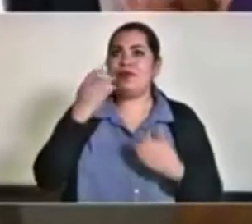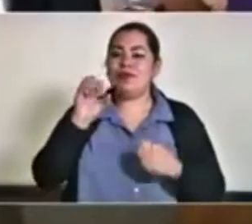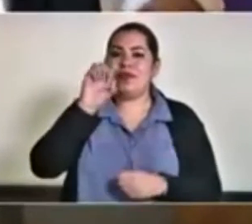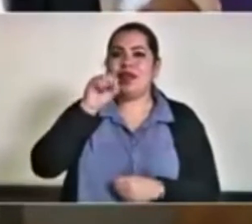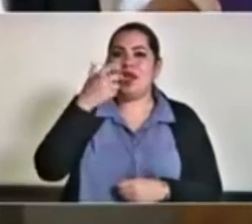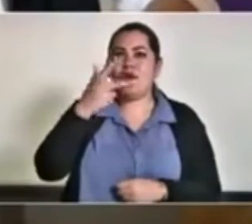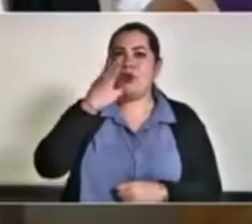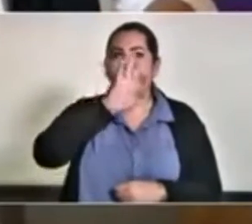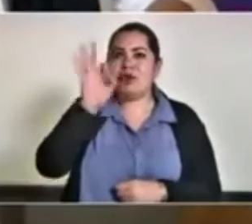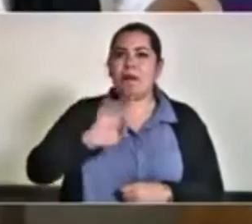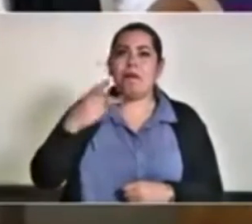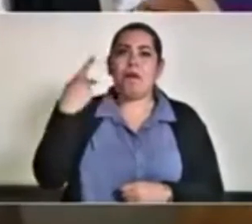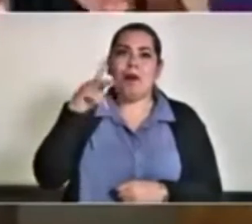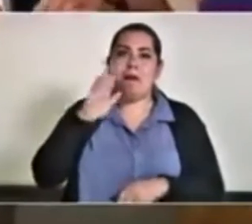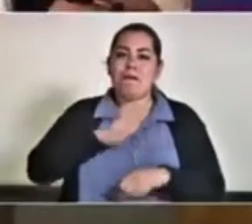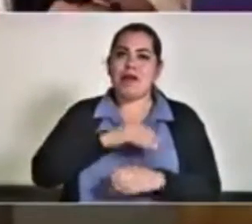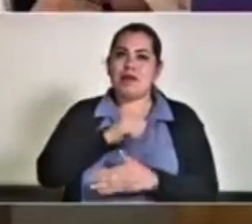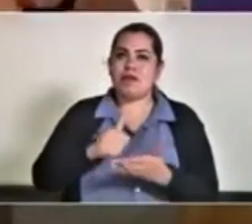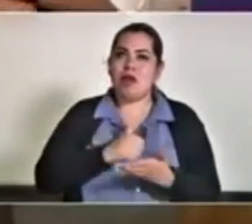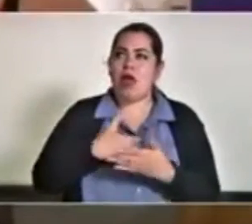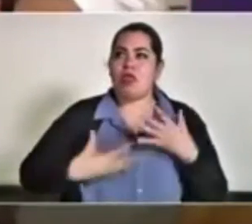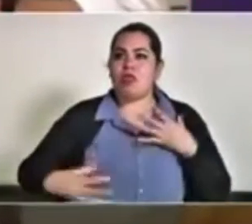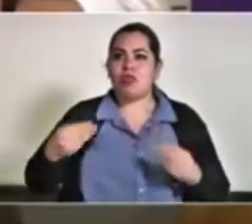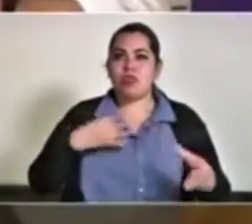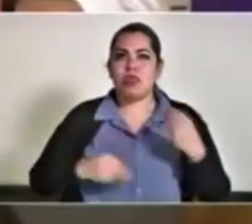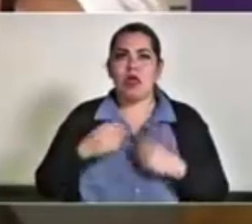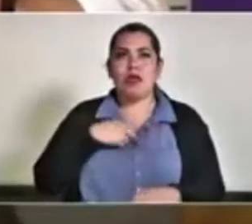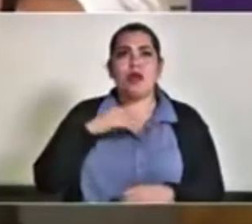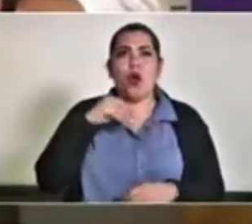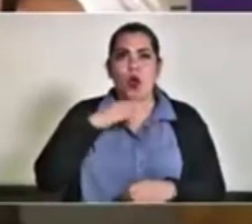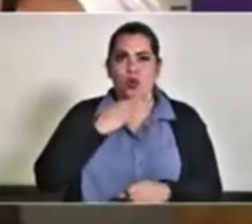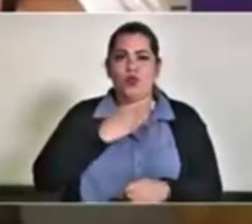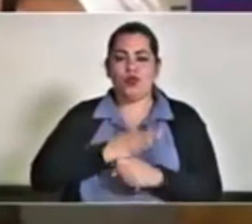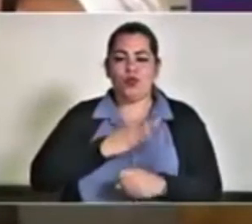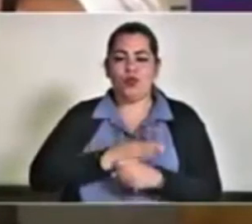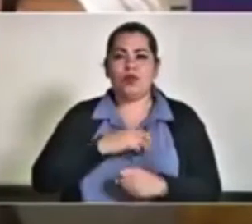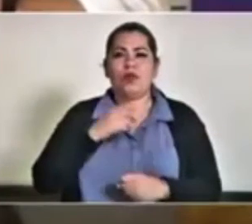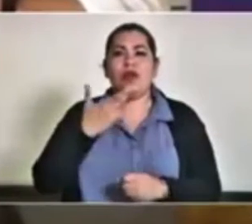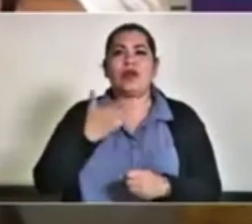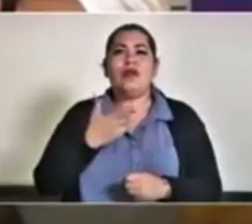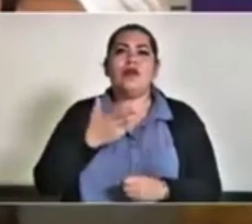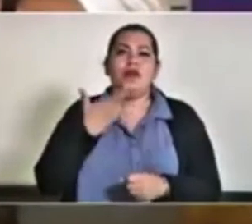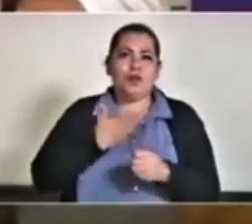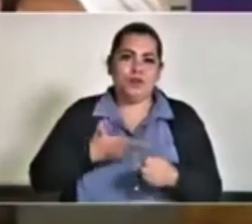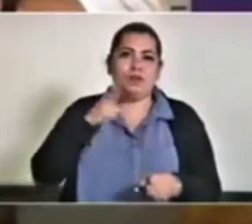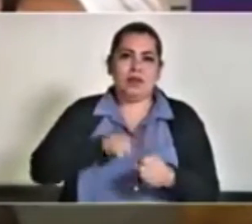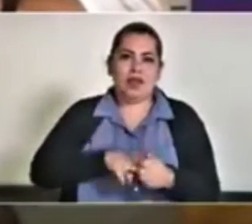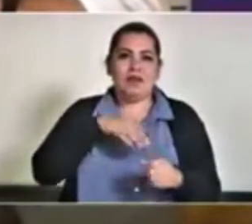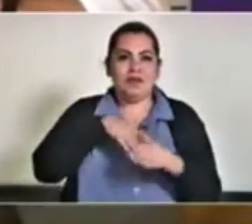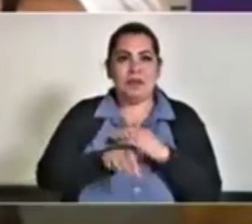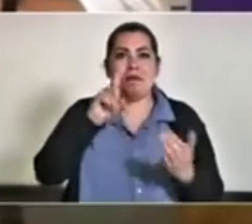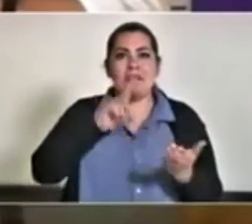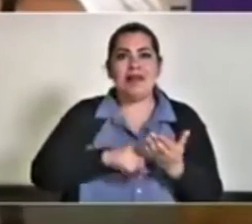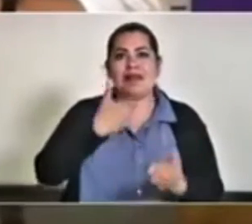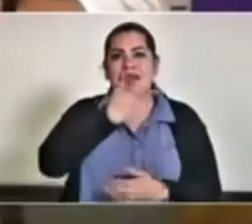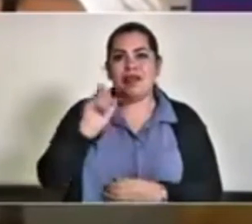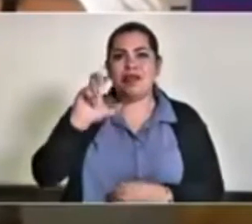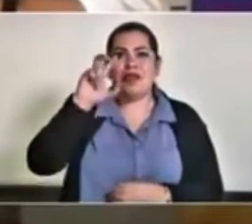68%. Tenemos casos activos, incluyendo ambulatorios y hospitalizados, 1